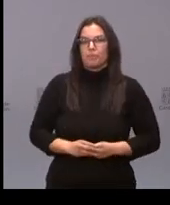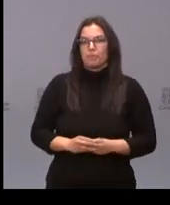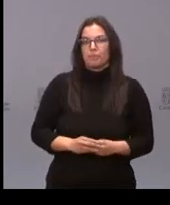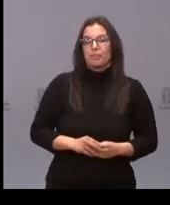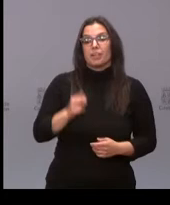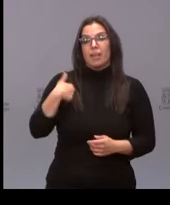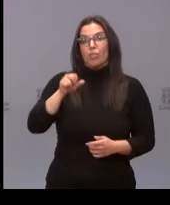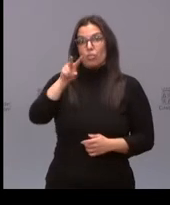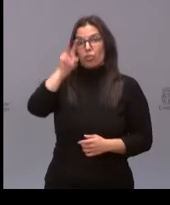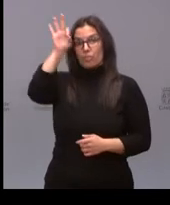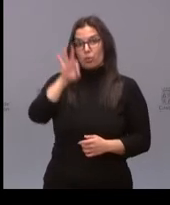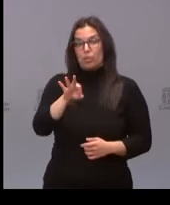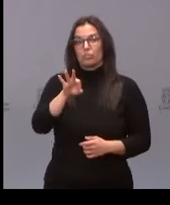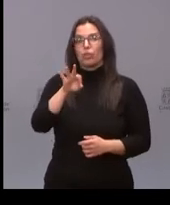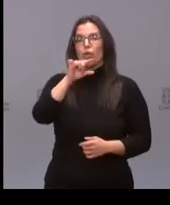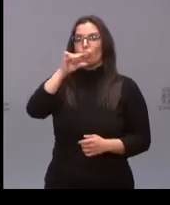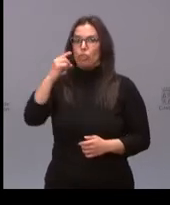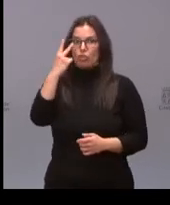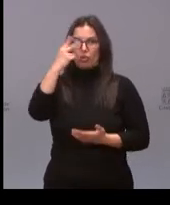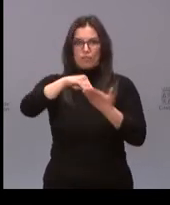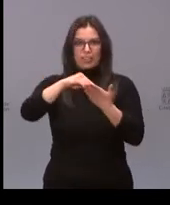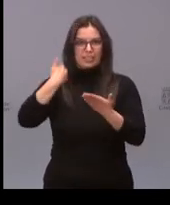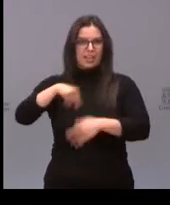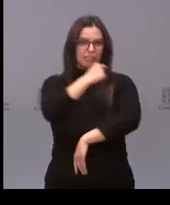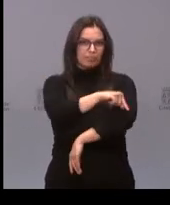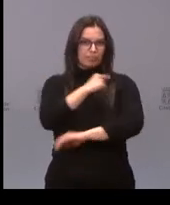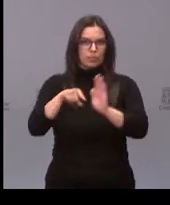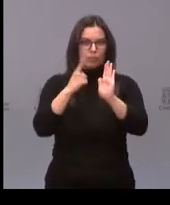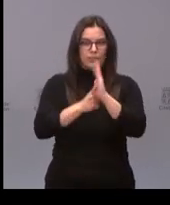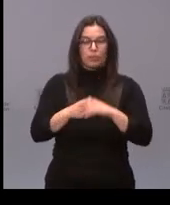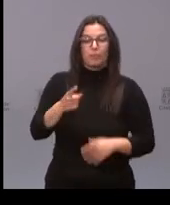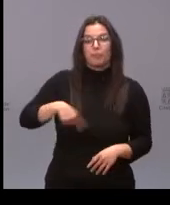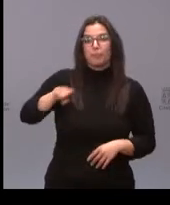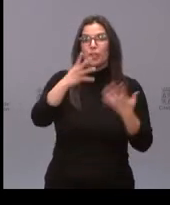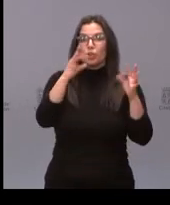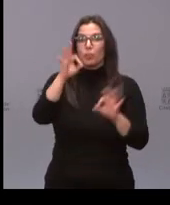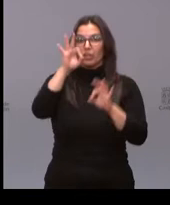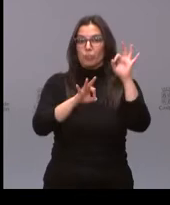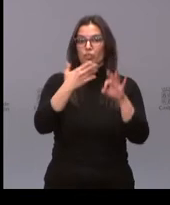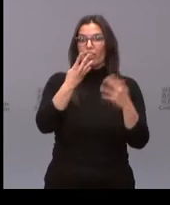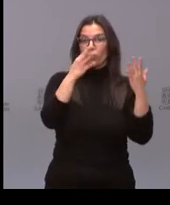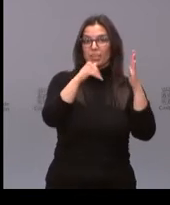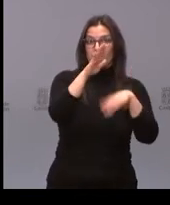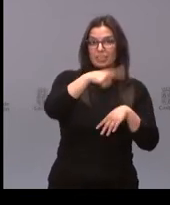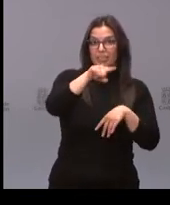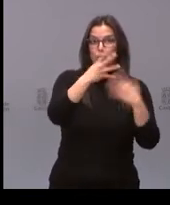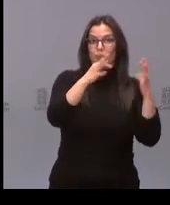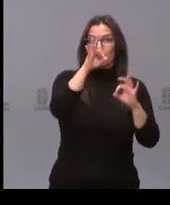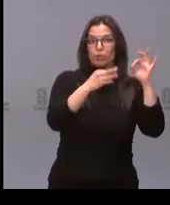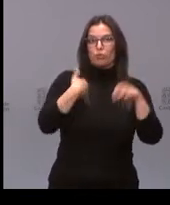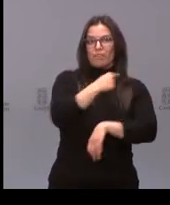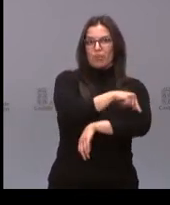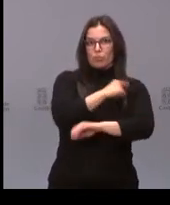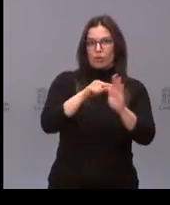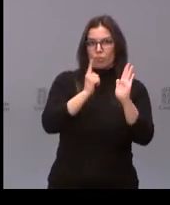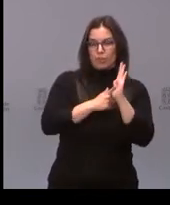ya el 12% tienen las dos dosis administradas. El 90% de los mayores de 90 años ya están vacunados al completo